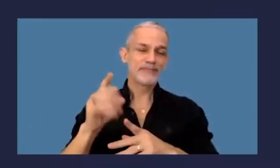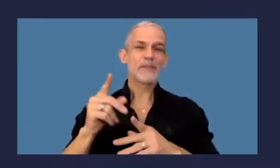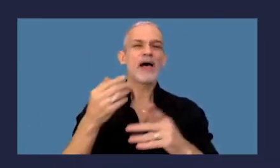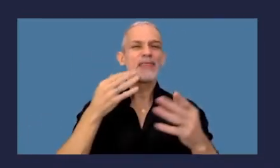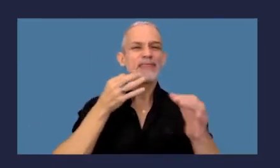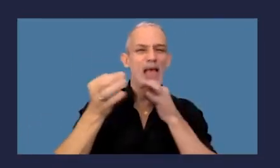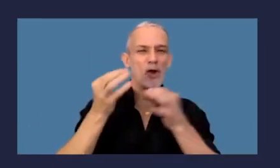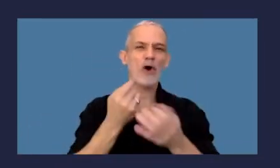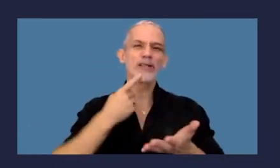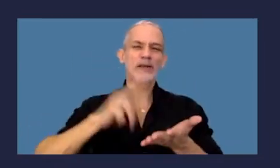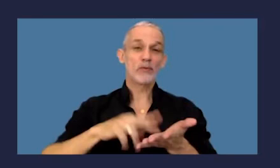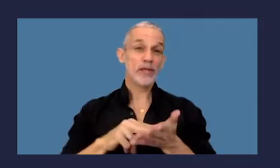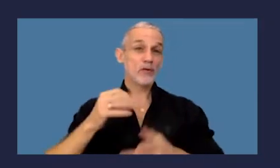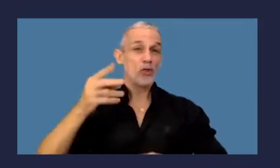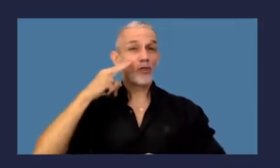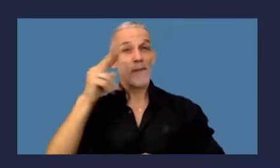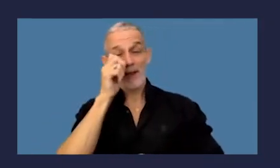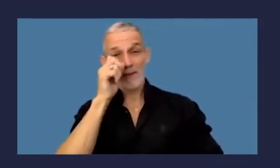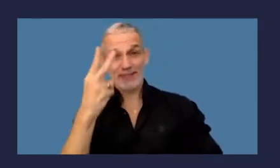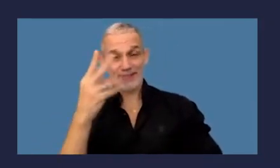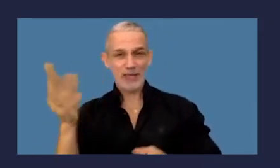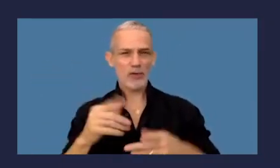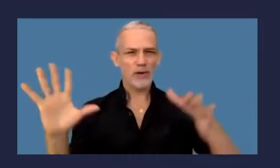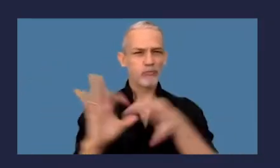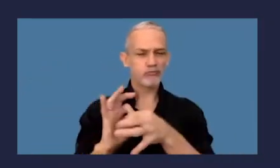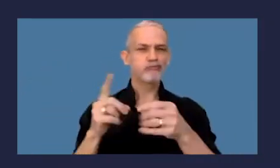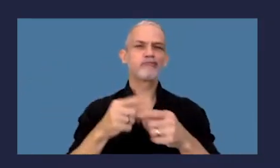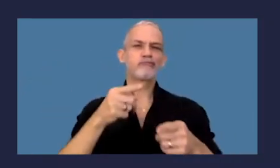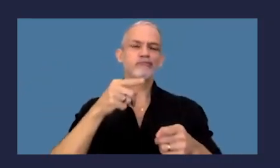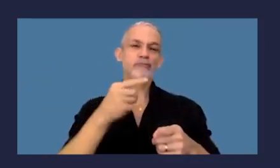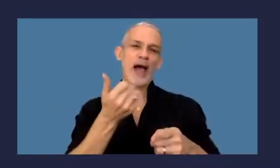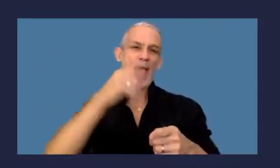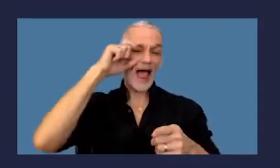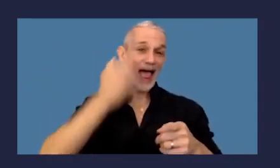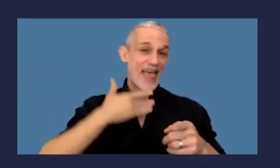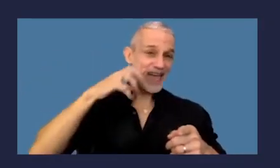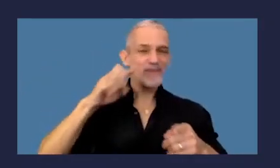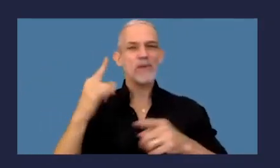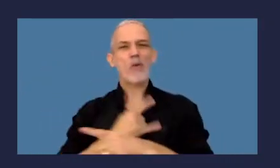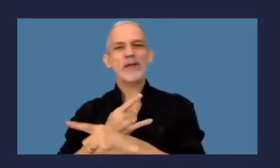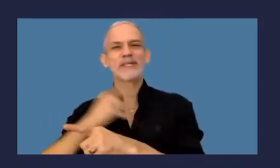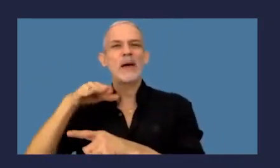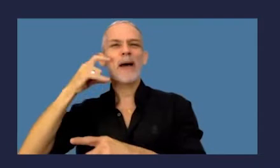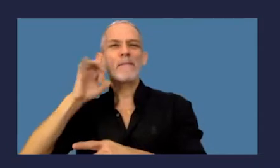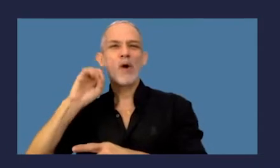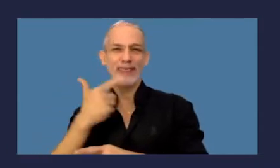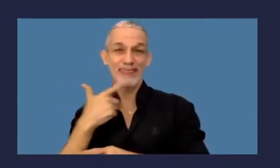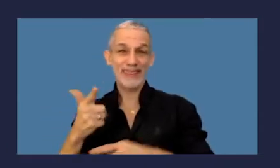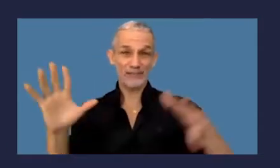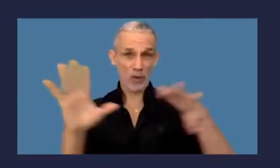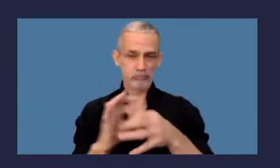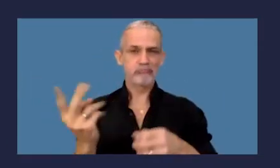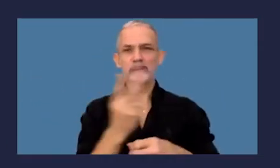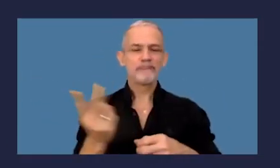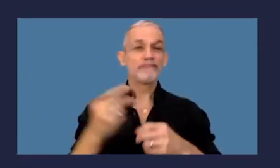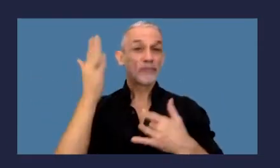Diálogos Tributarios 2022, que desarrollamos en forma conjunta tanto entre la AFIP y la Universidad Maimónides. Bueno, iniciaremos esta